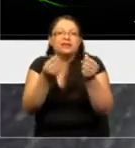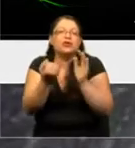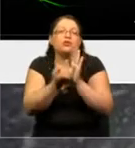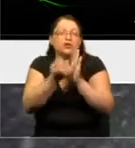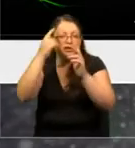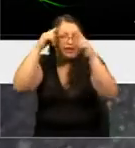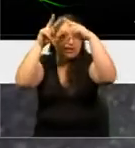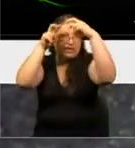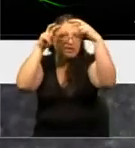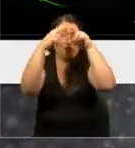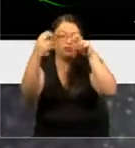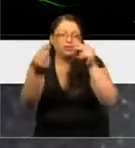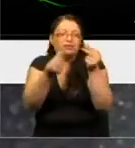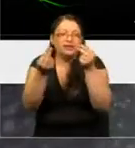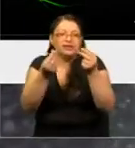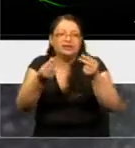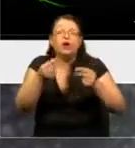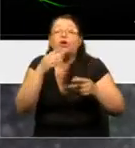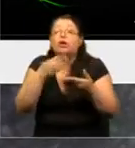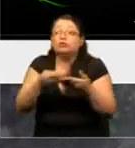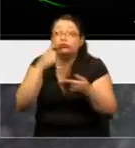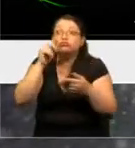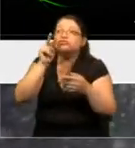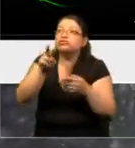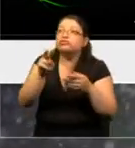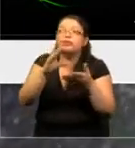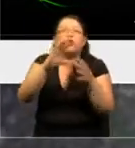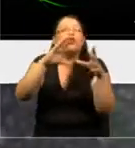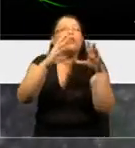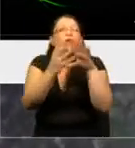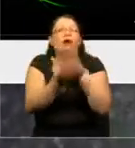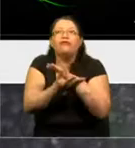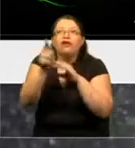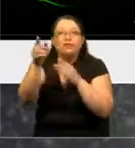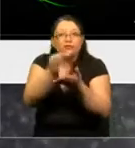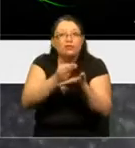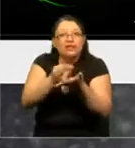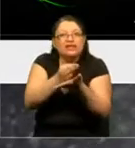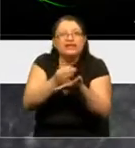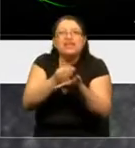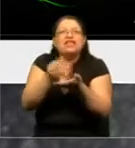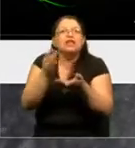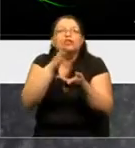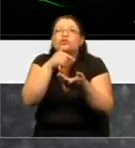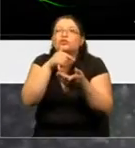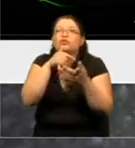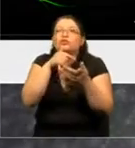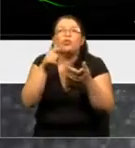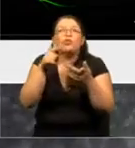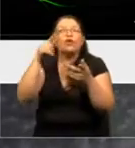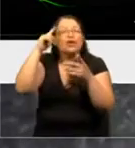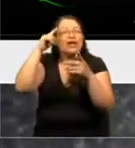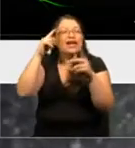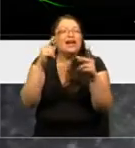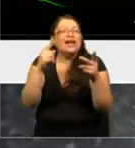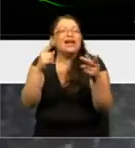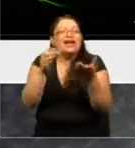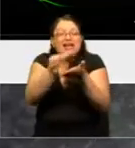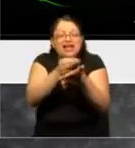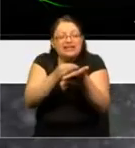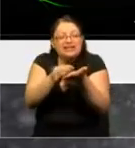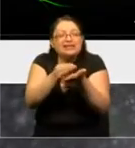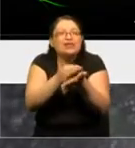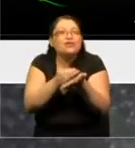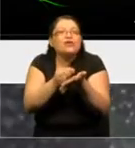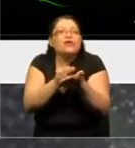De hecho, cuando uno mira la morfología de estas células, la morfología ya no es poligonal, que es la morfología típica de una célula del